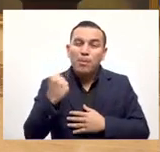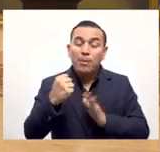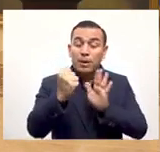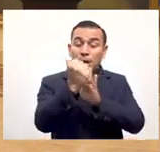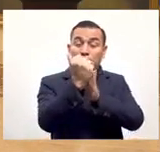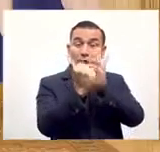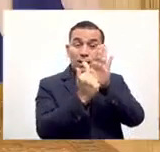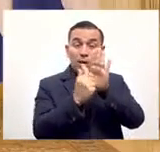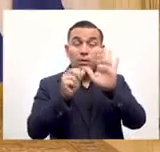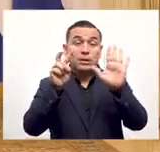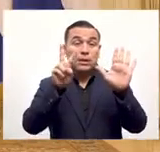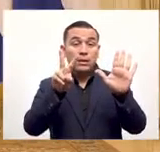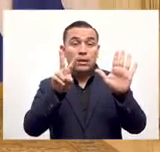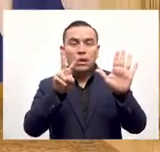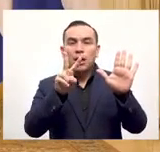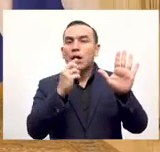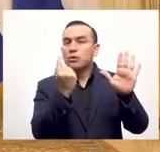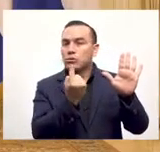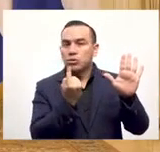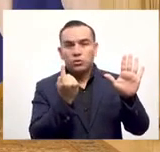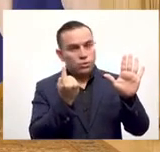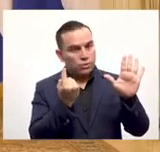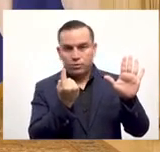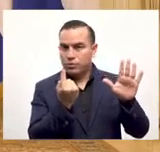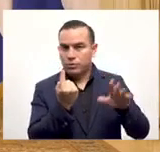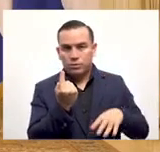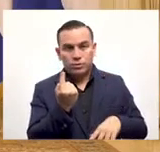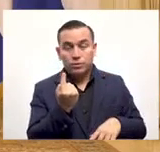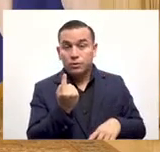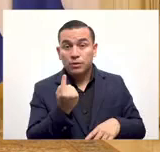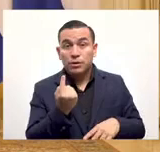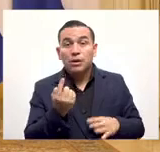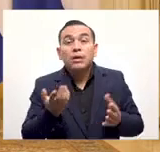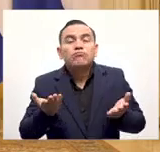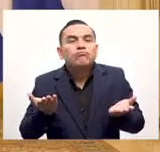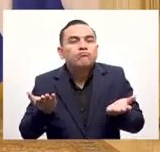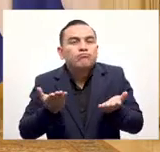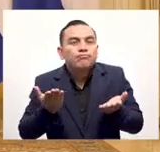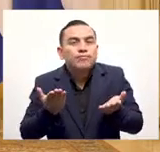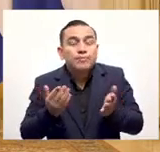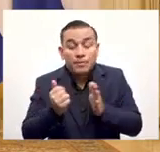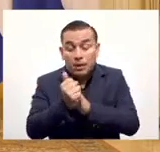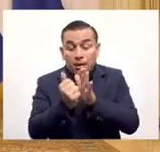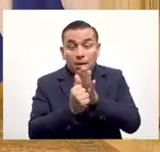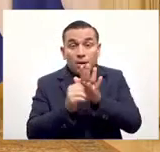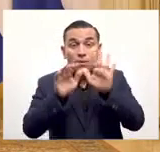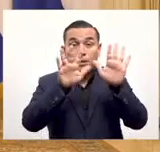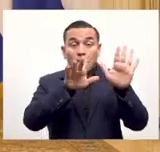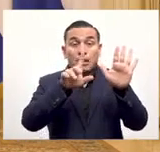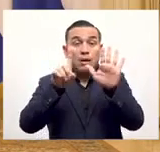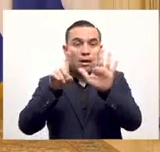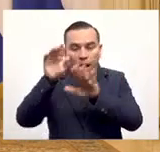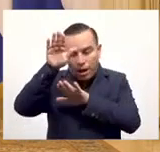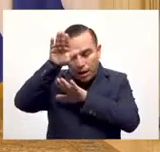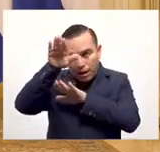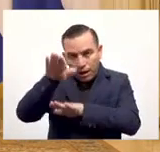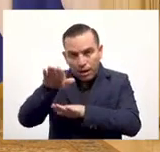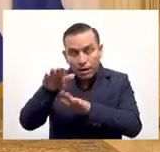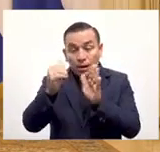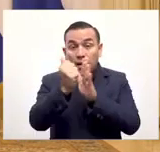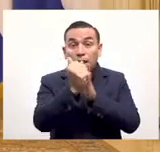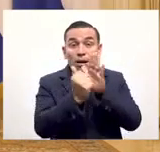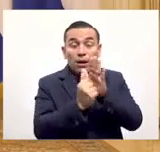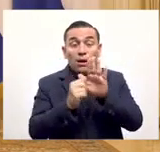importante es que el artículo 7 no puede sacarse de contexto de la ley de 16 artículos y, sobre todo, no puede sacarse de contexto